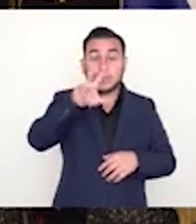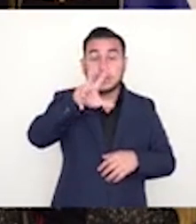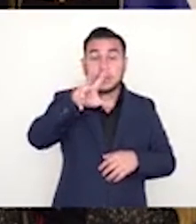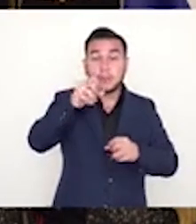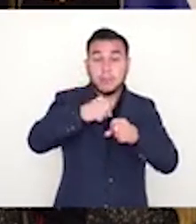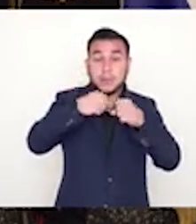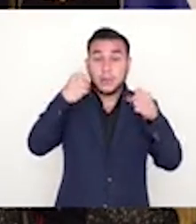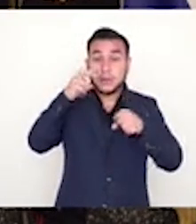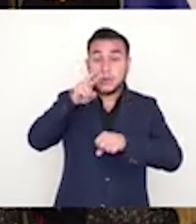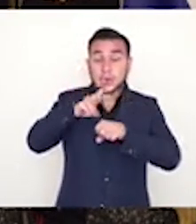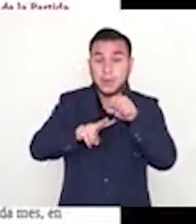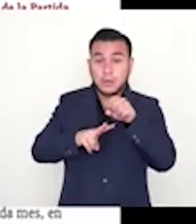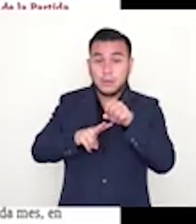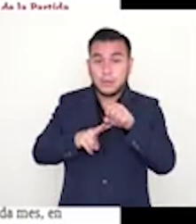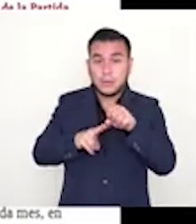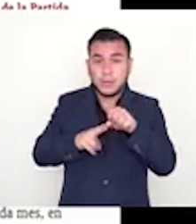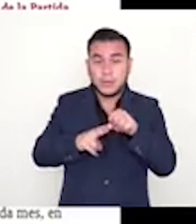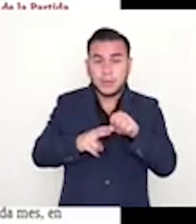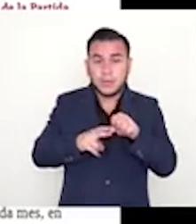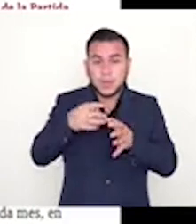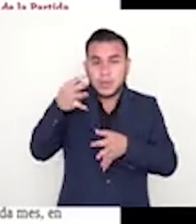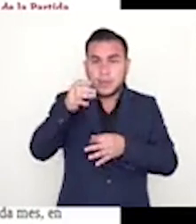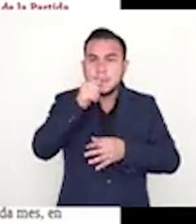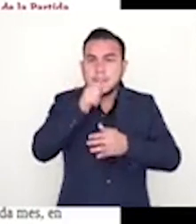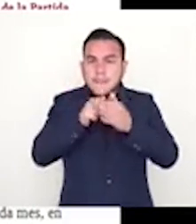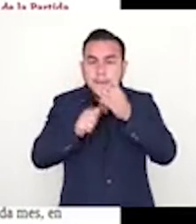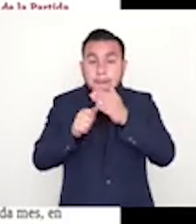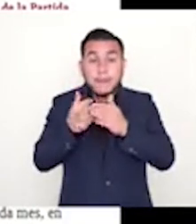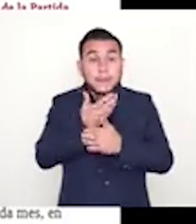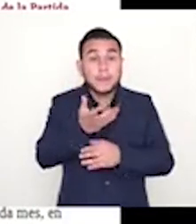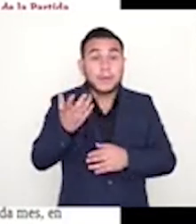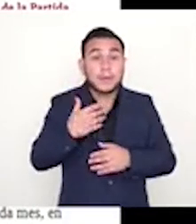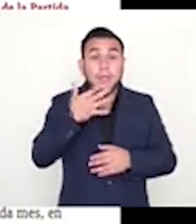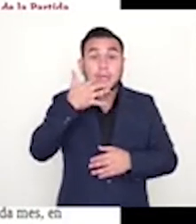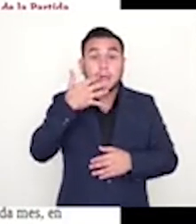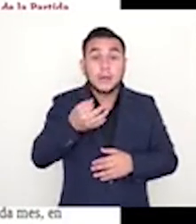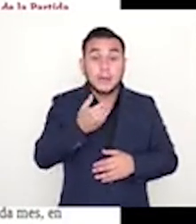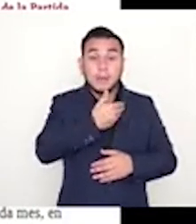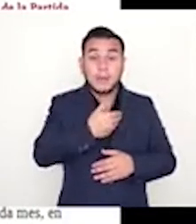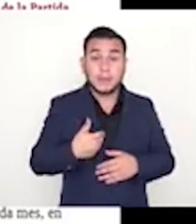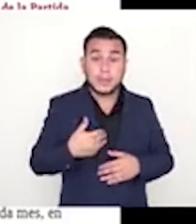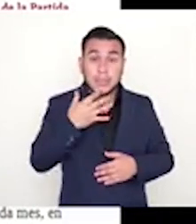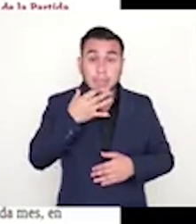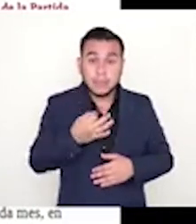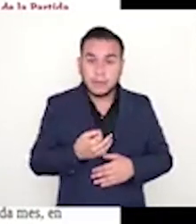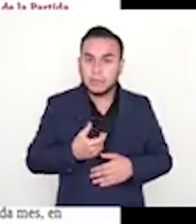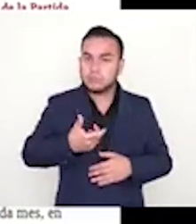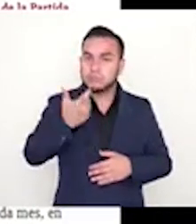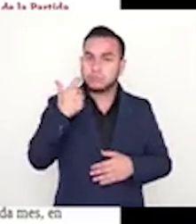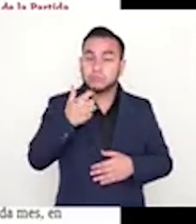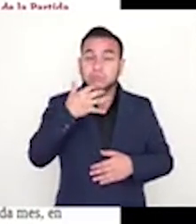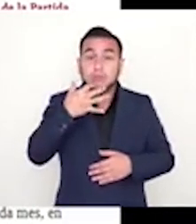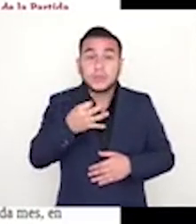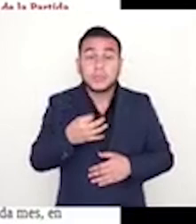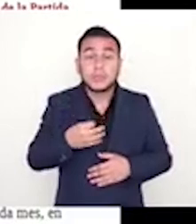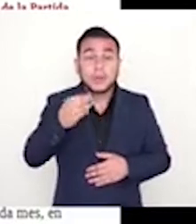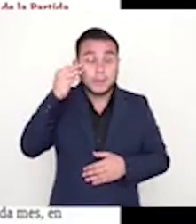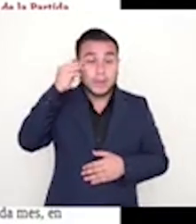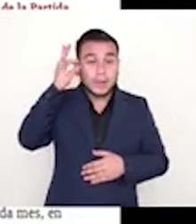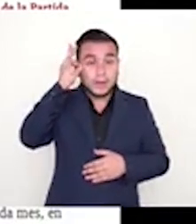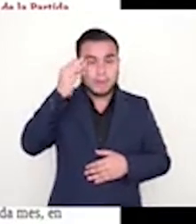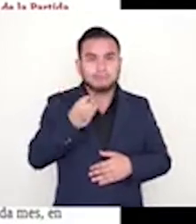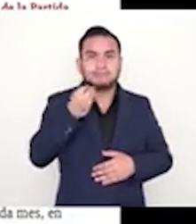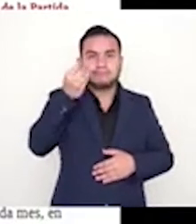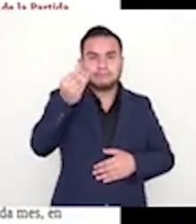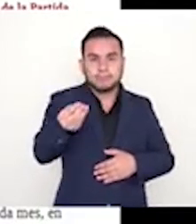Ojo, esto no incluye otros dineros entregados, no incluye otros negocios, no incluye la presidencia de Sánchez Serén, que es un monto mucho más alto, sino que Funes le entregó